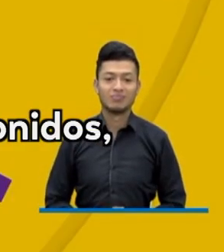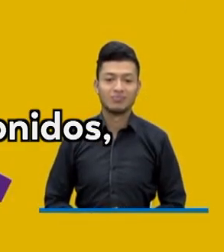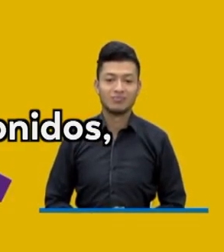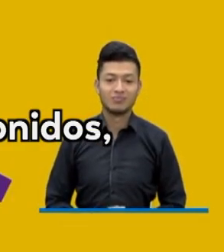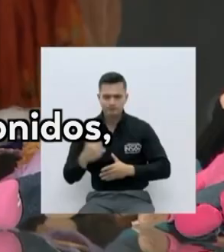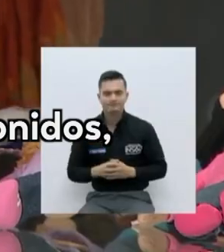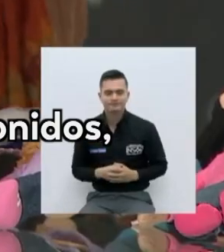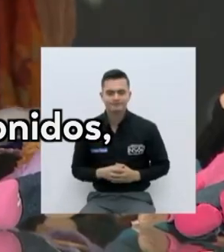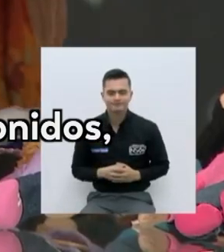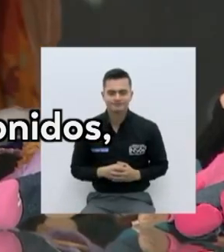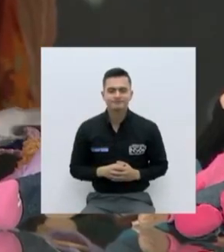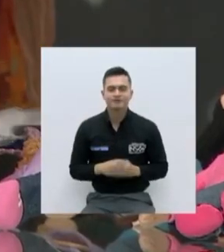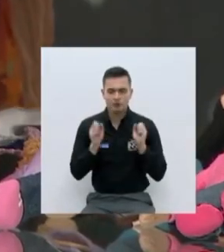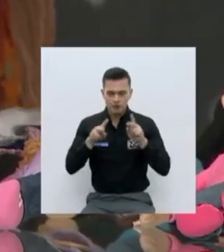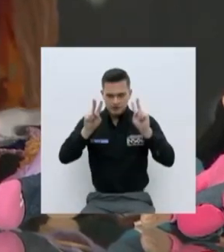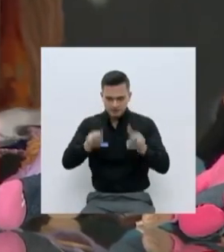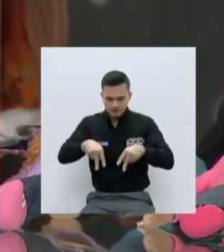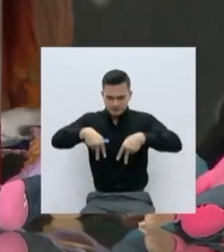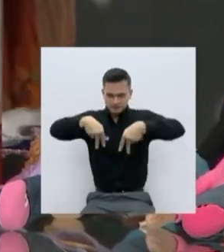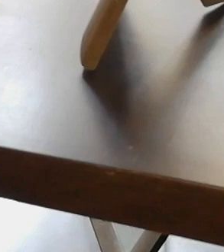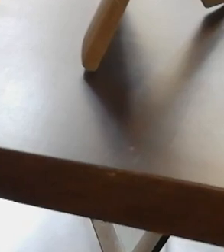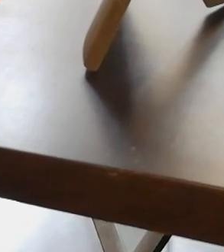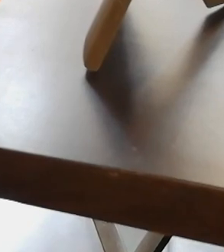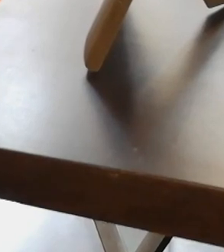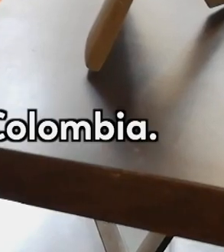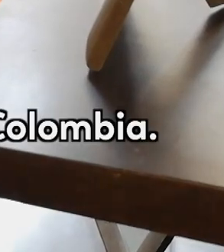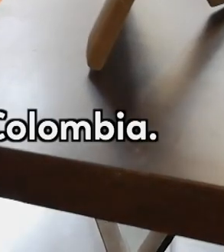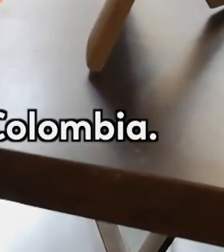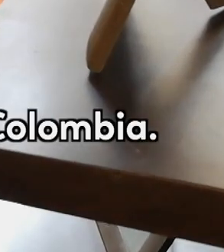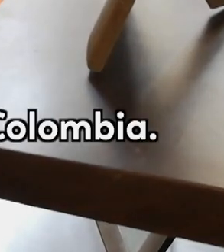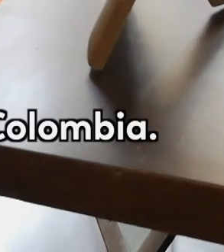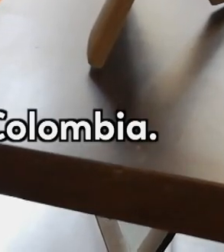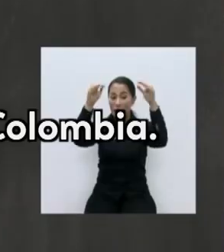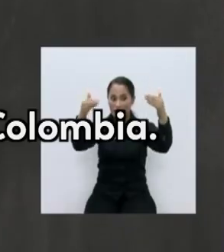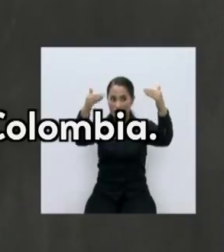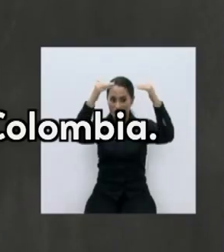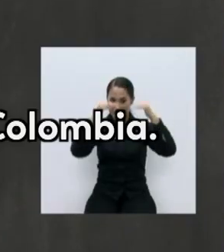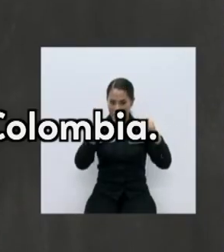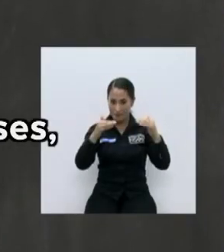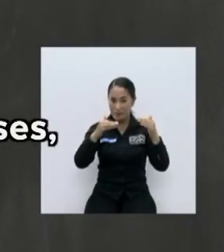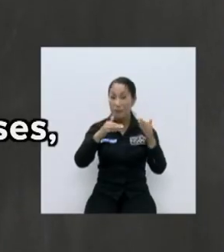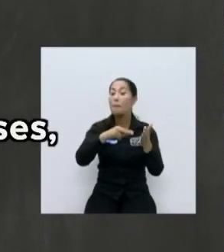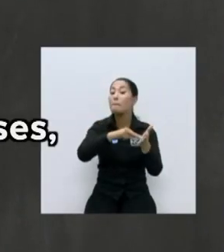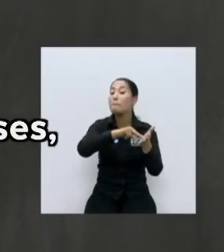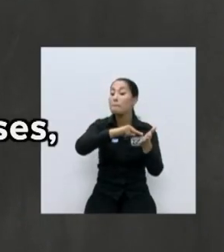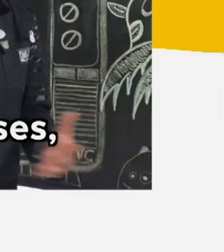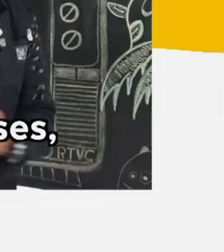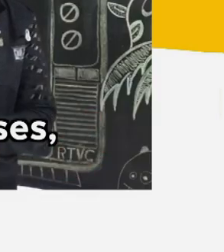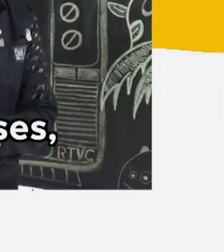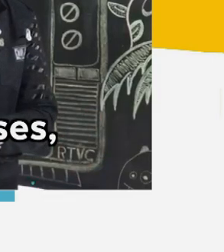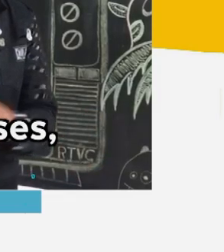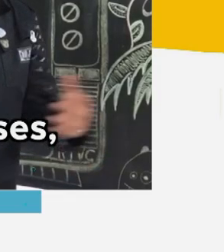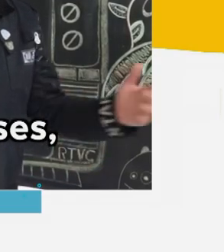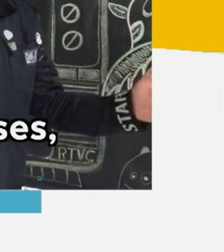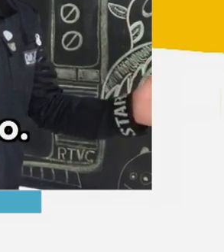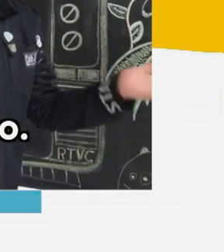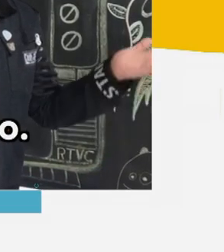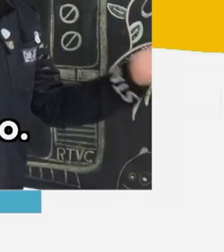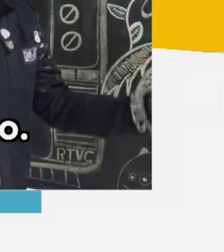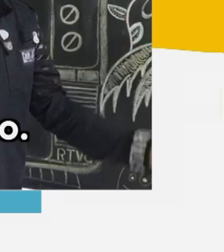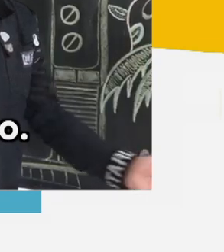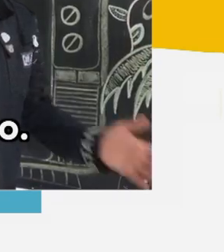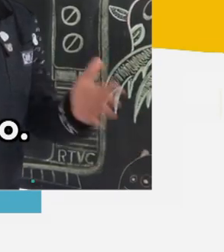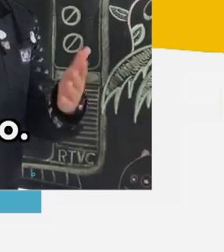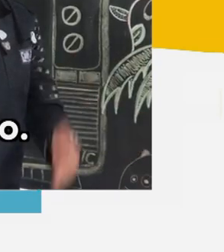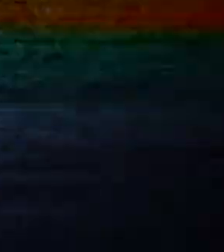paisajes, sonidos, experiencias, historias y mucho más de todo lo que tenemos en Colombia. Esto construye un salón de clases